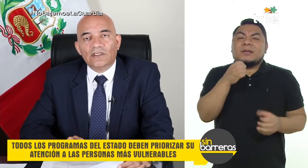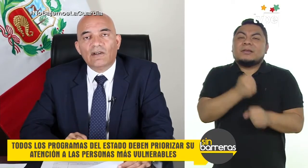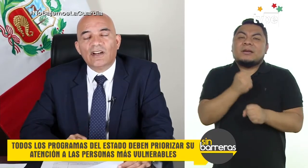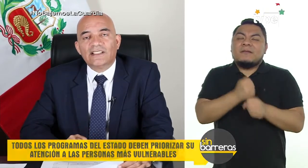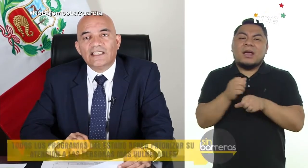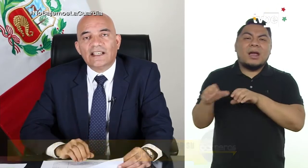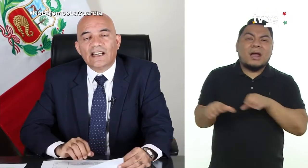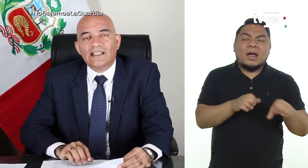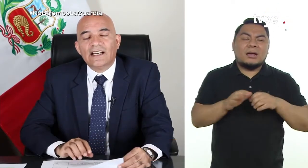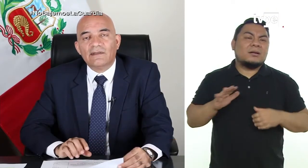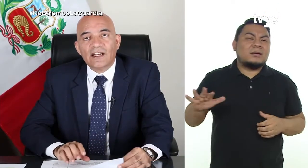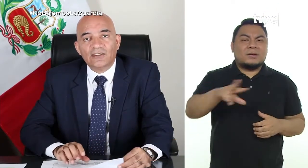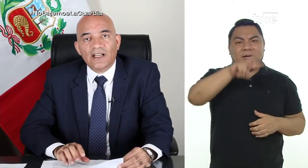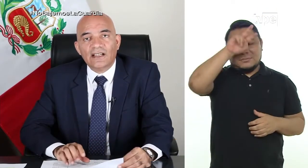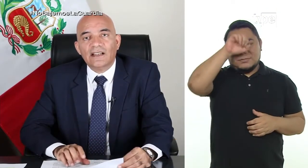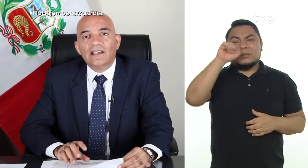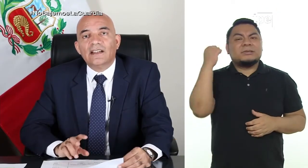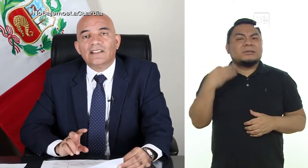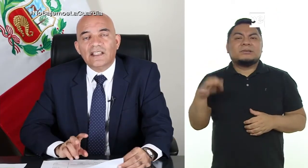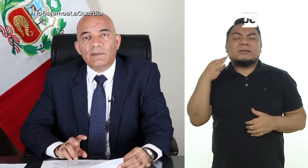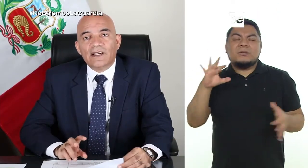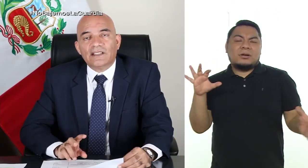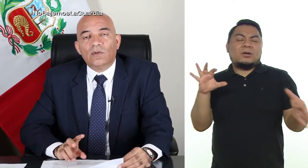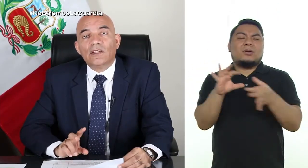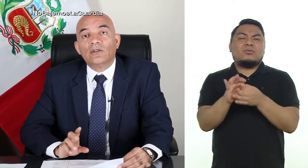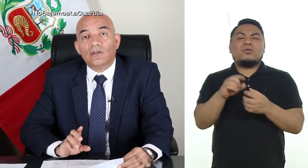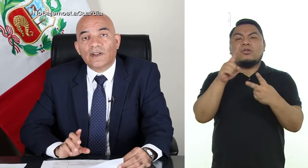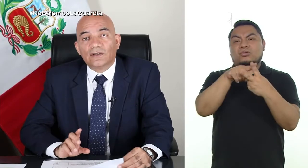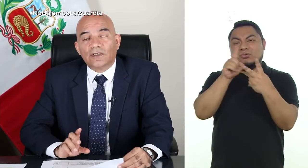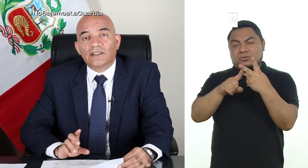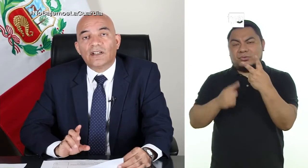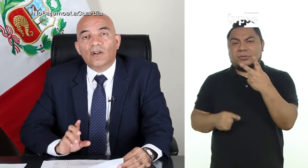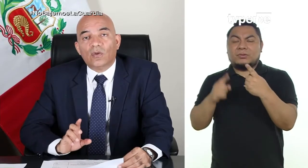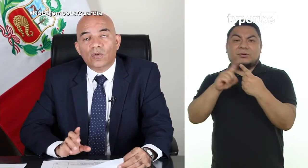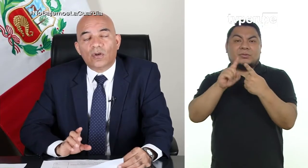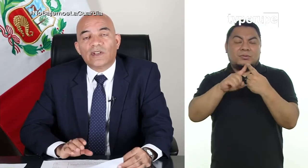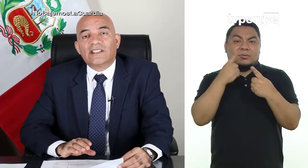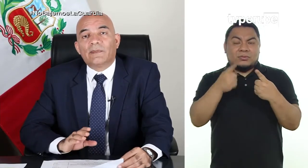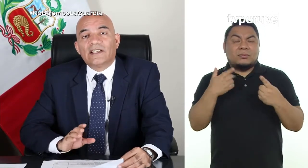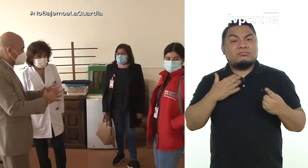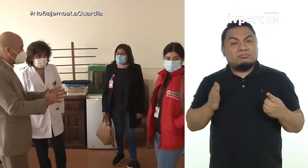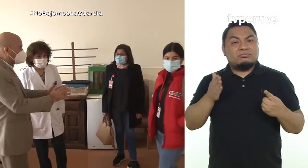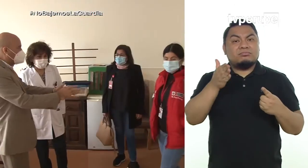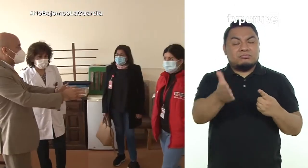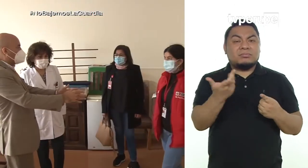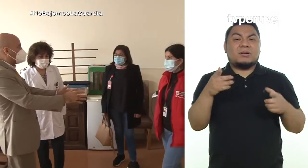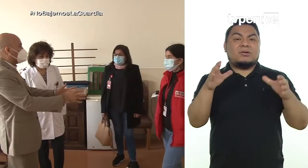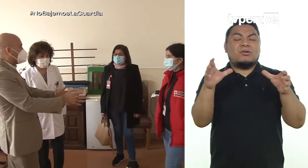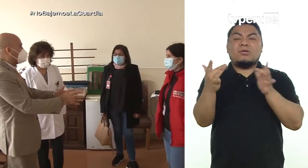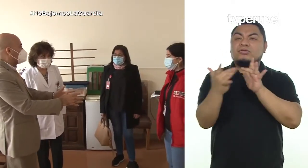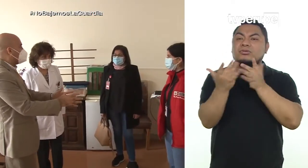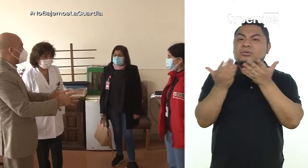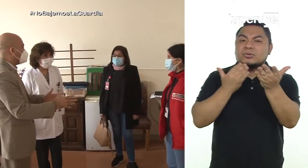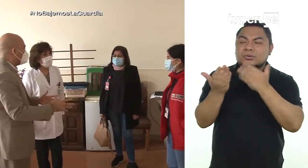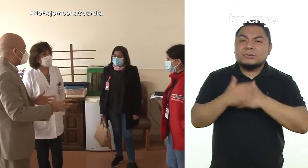Este es un trabajo que se tiene que realizar a nivel nacional, siempre articulando dos factores. Uno, nuestra presencia a través de los centros de coordinación regional